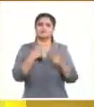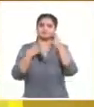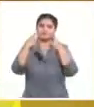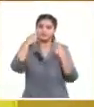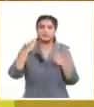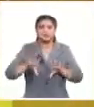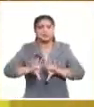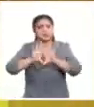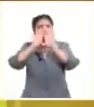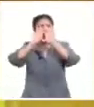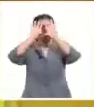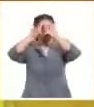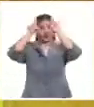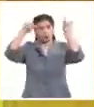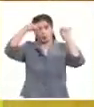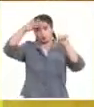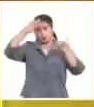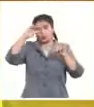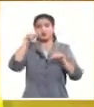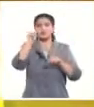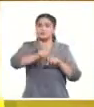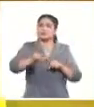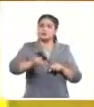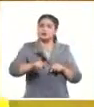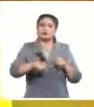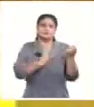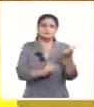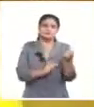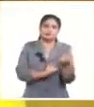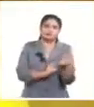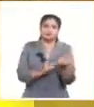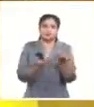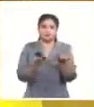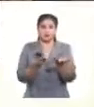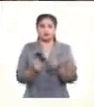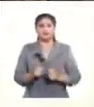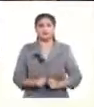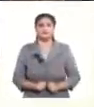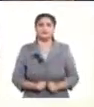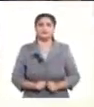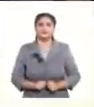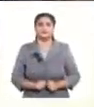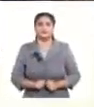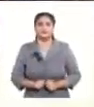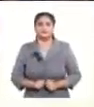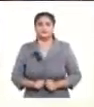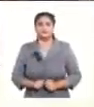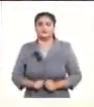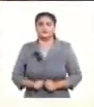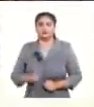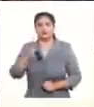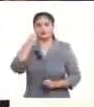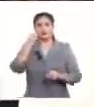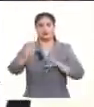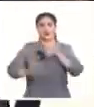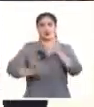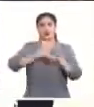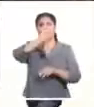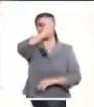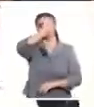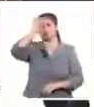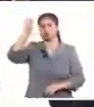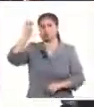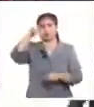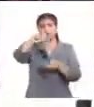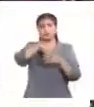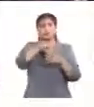Cuba por los caídos en el cumplimiento del deber. Son las honras fúnebres desde el Museo de los Bomberos en la provincia de Matanzas,